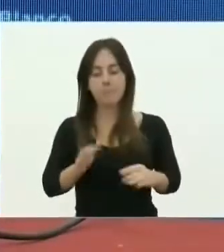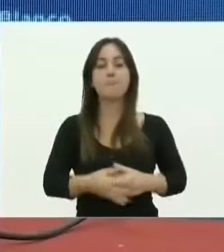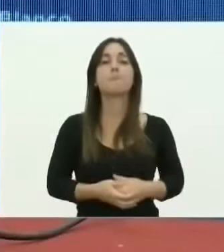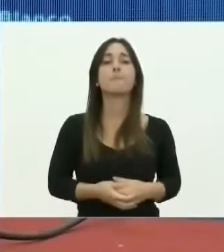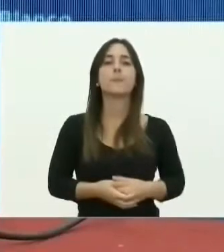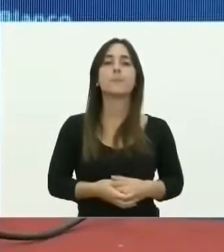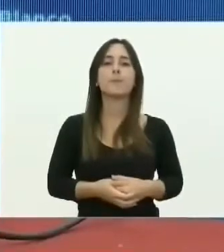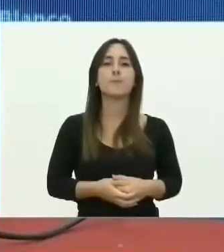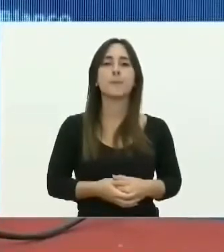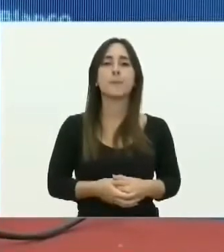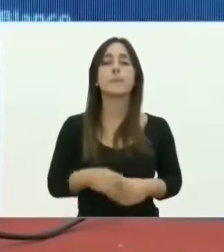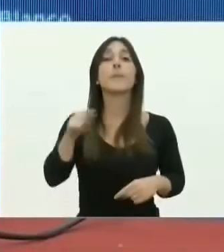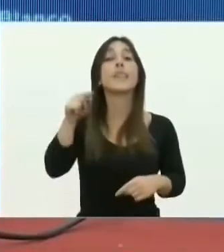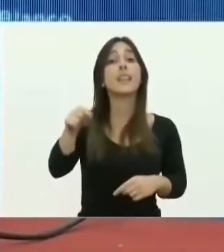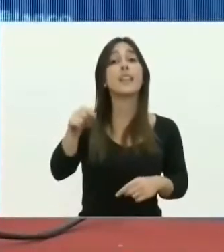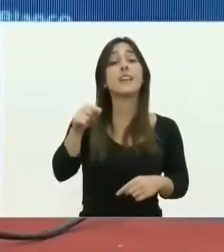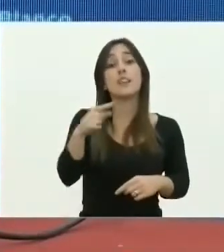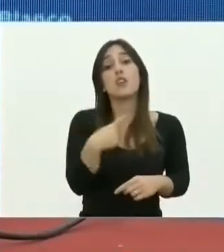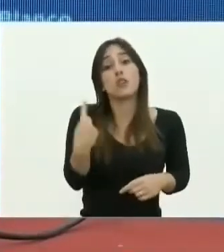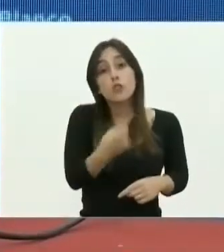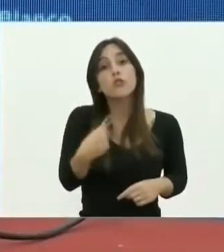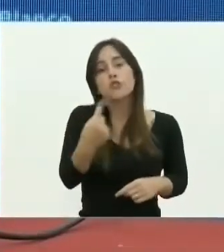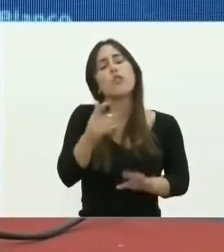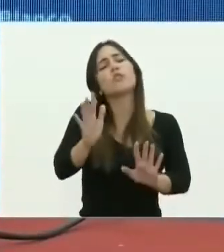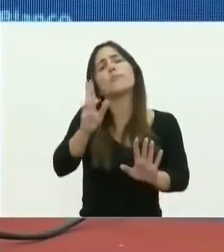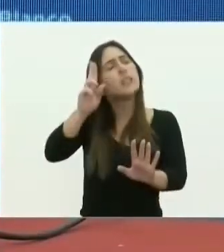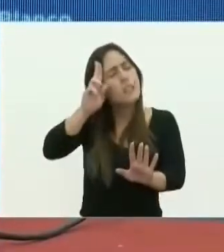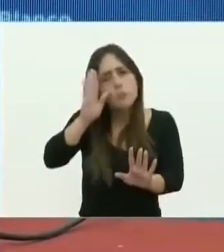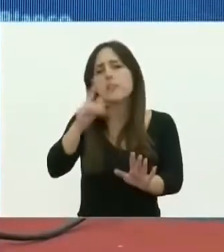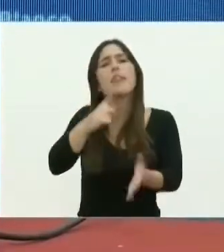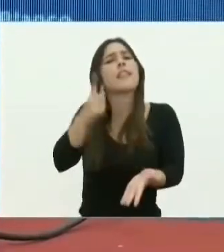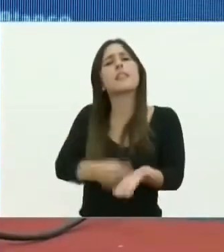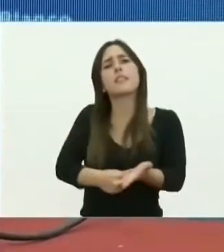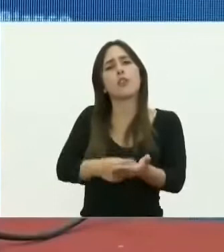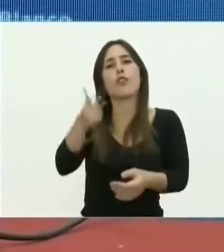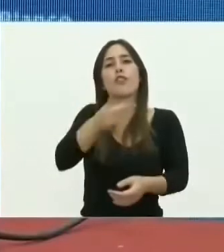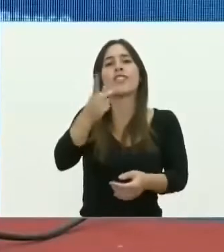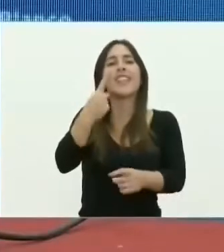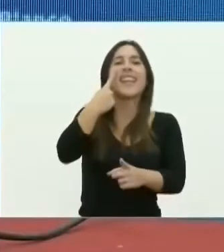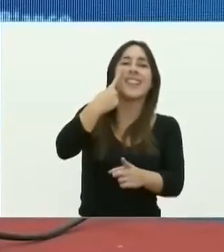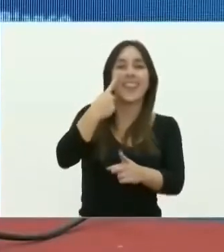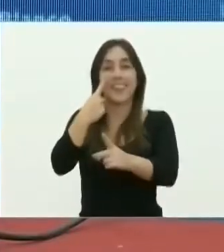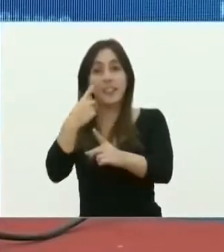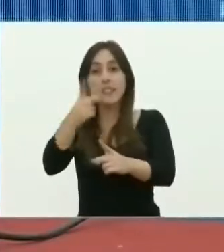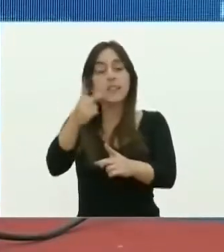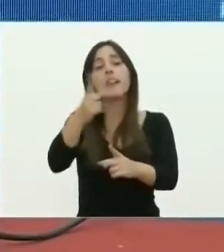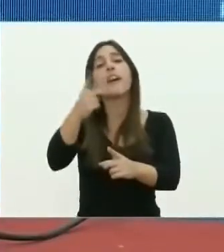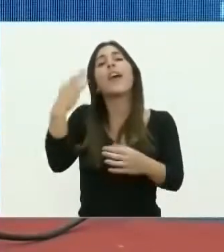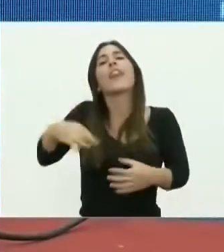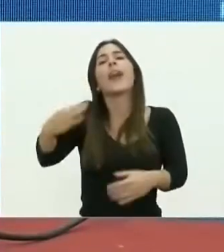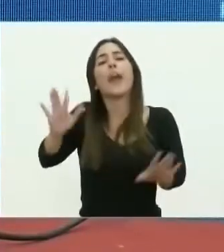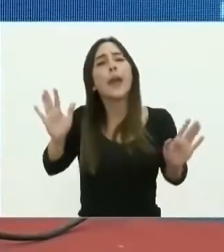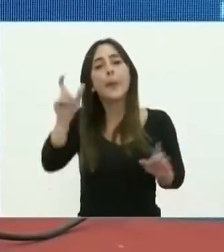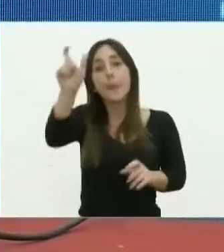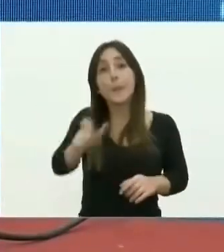vamos a tratar de ser respetuosos de las decisiones de ambos intendentes, los cuales tendrán que definir